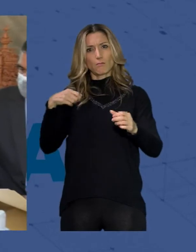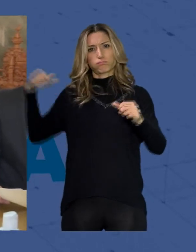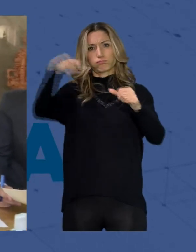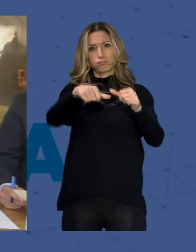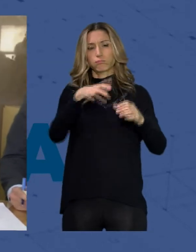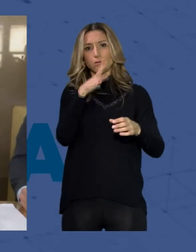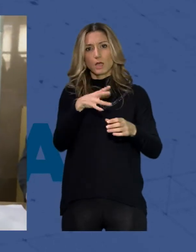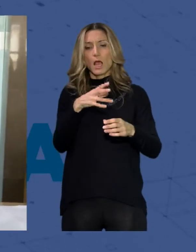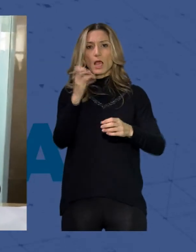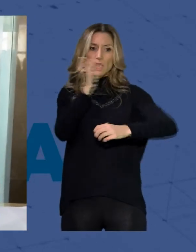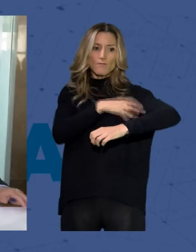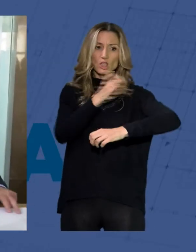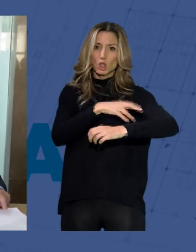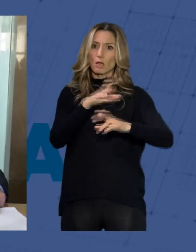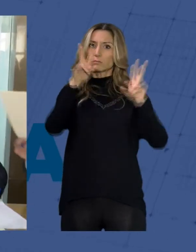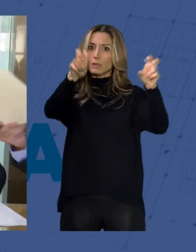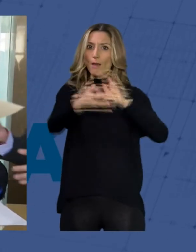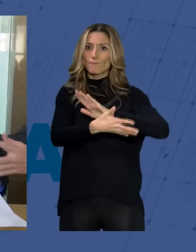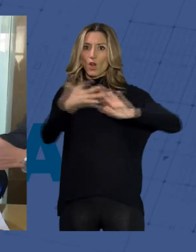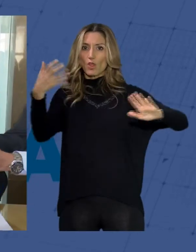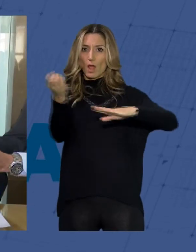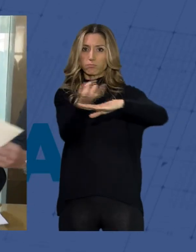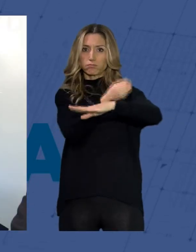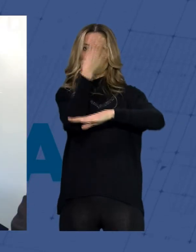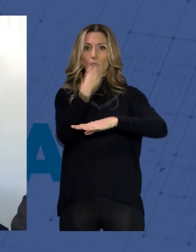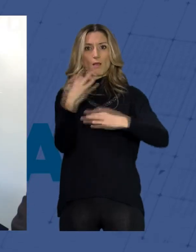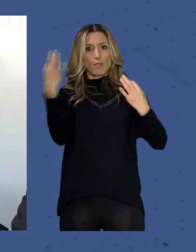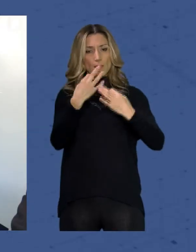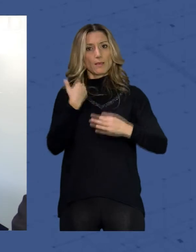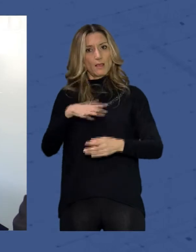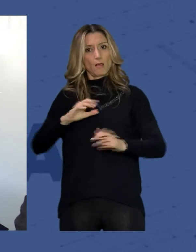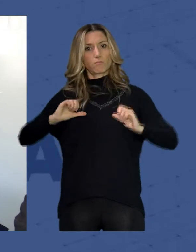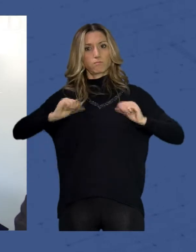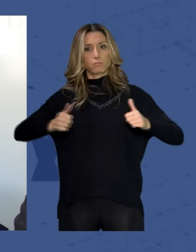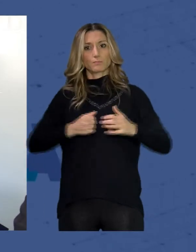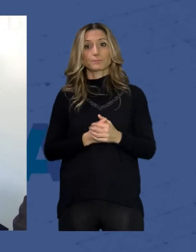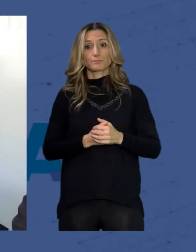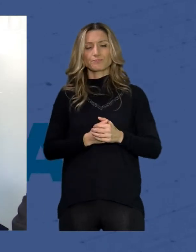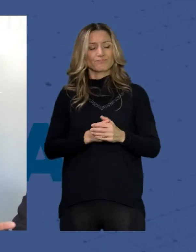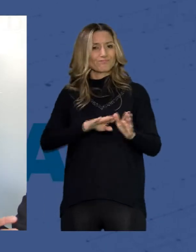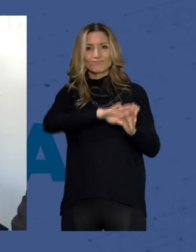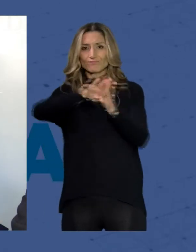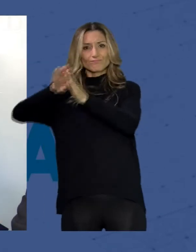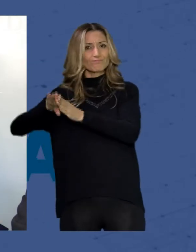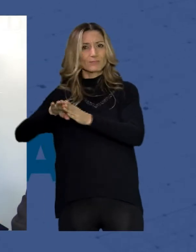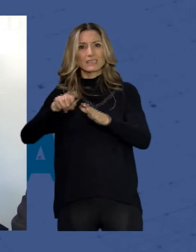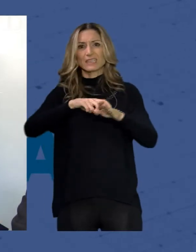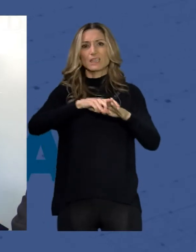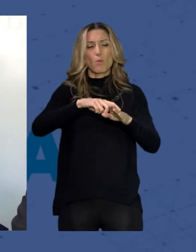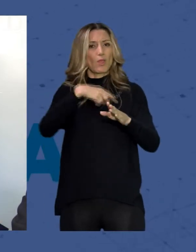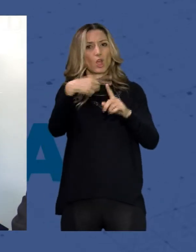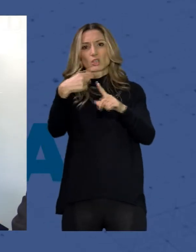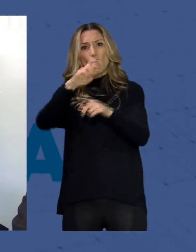inversiones en materia de alta velocidad por encima de cualquier otro tipo de condicionante y digo ideológico principalmente